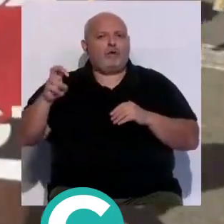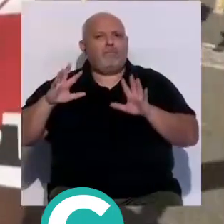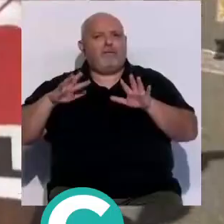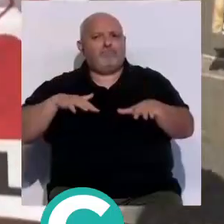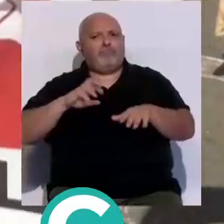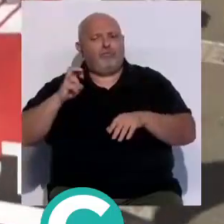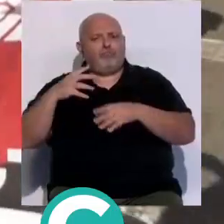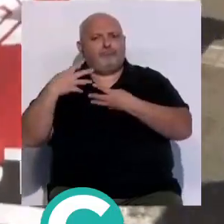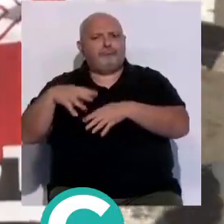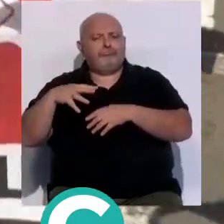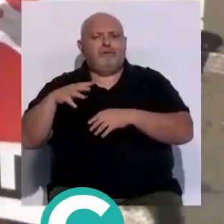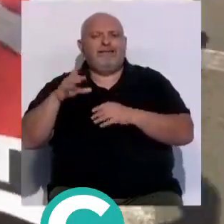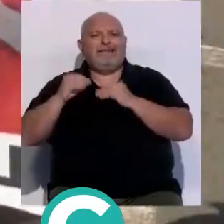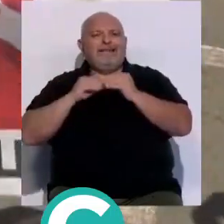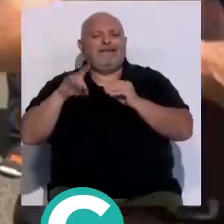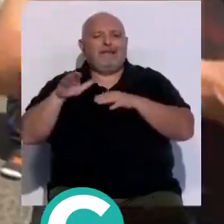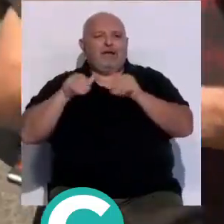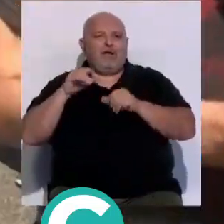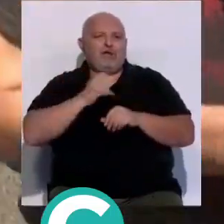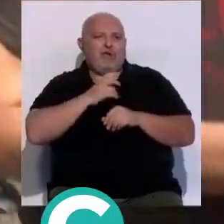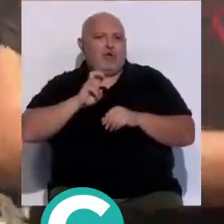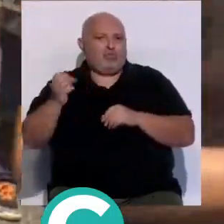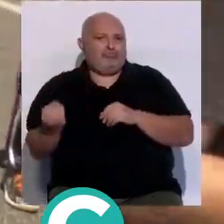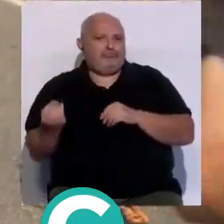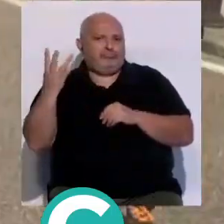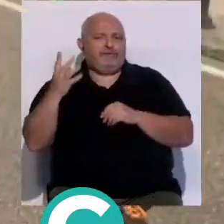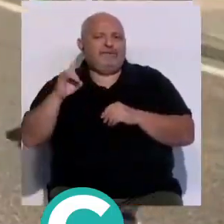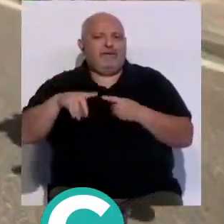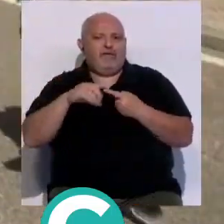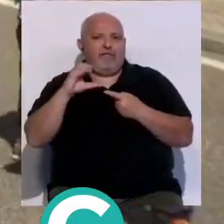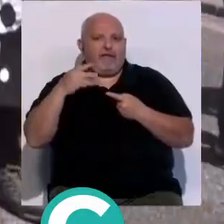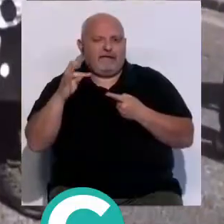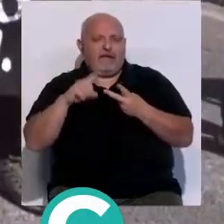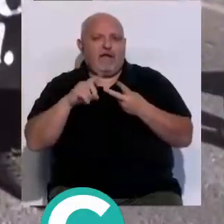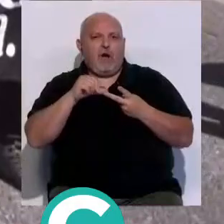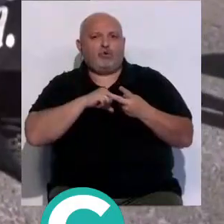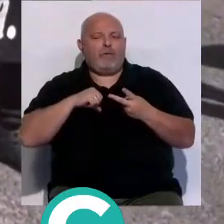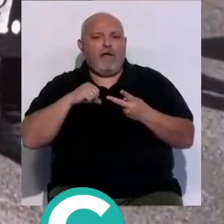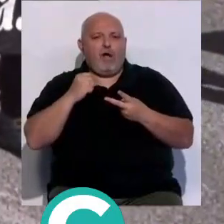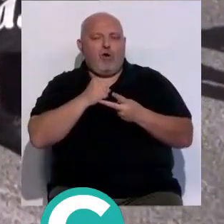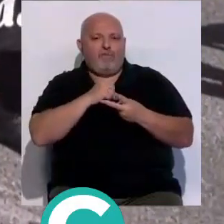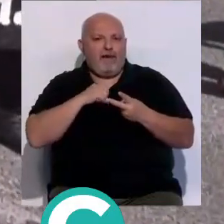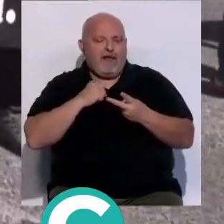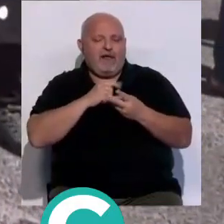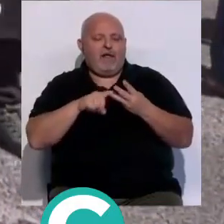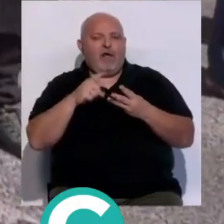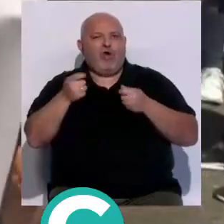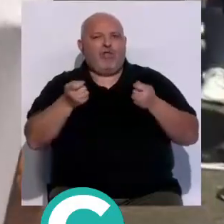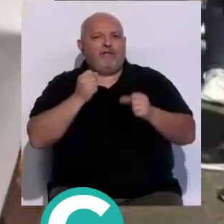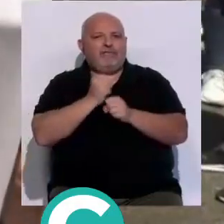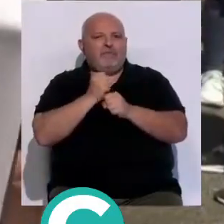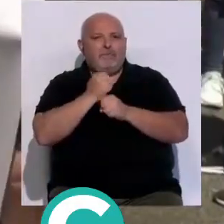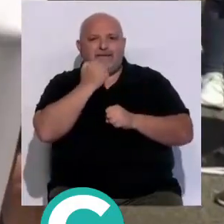manifestación, la convocada por la confluencia sindical y que aglutina a CGT, Autonomía Obrera, la Coordinadora de los